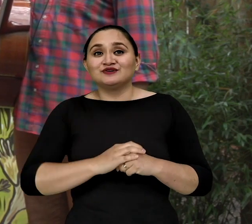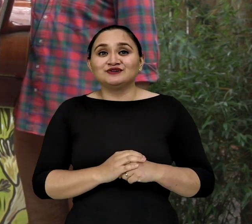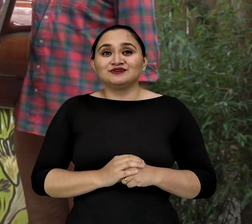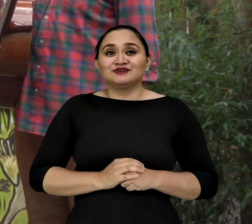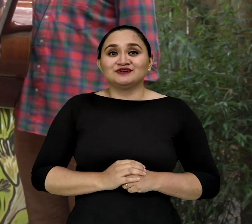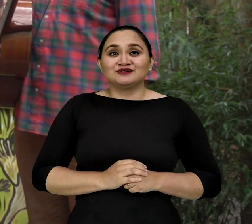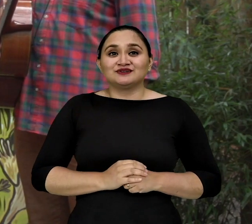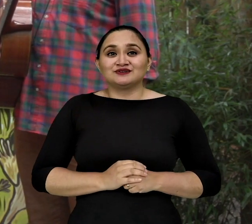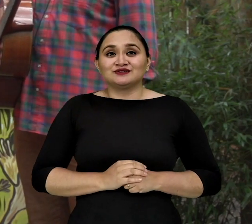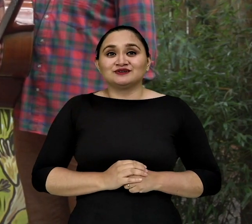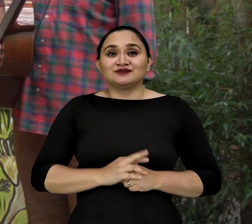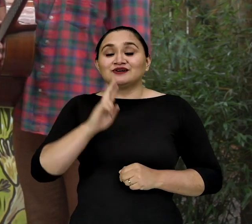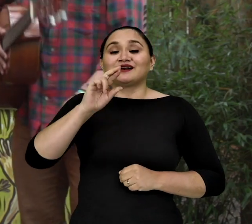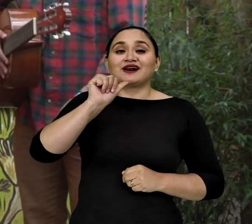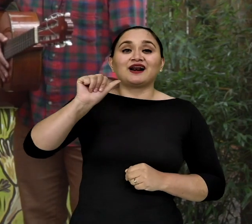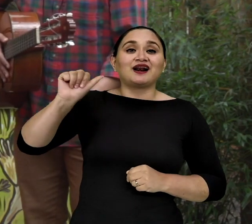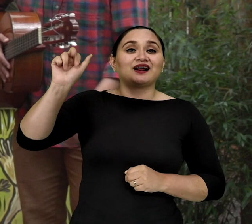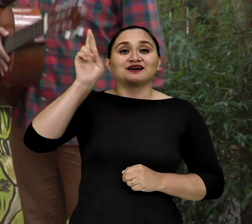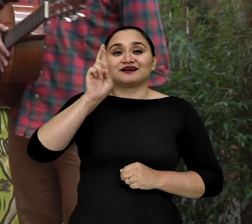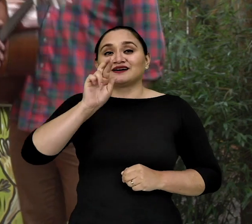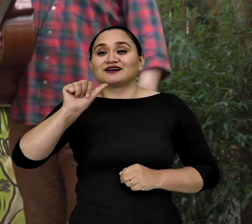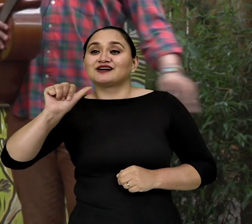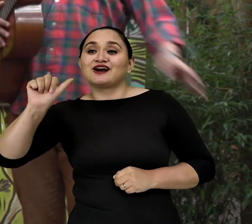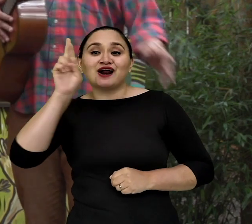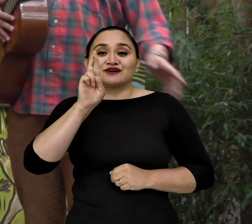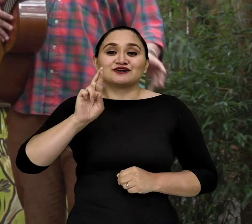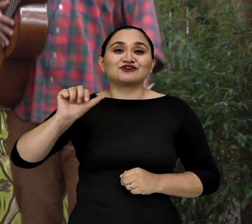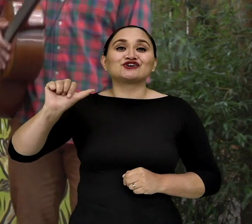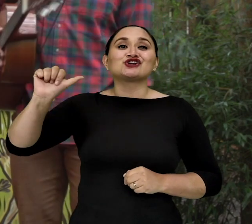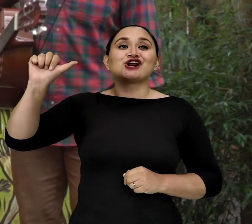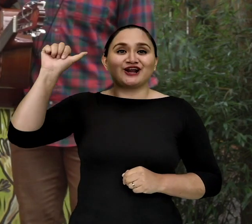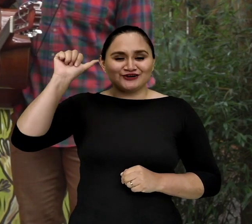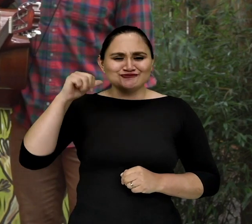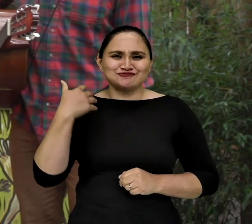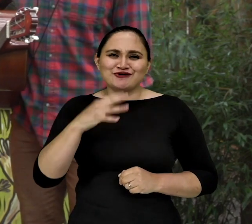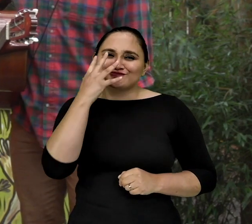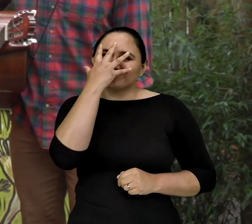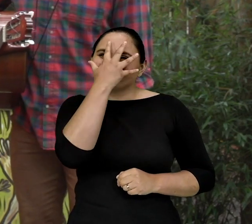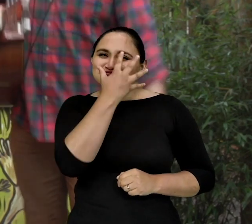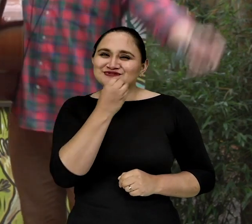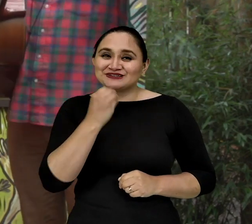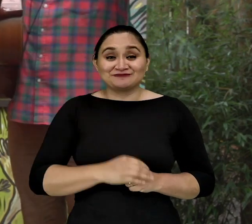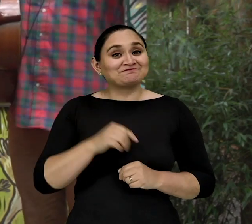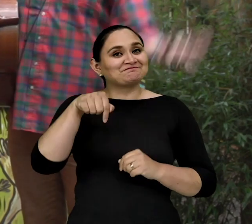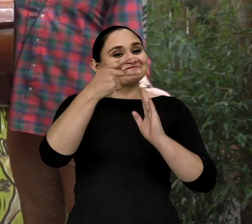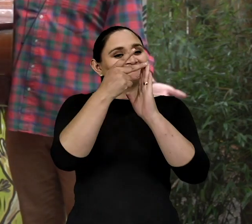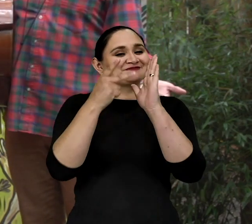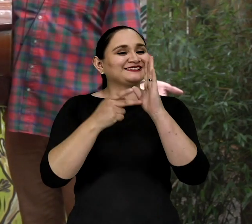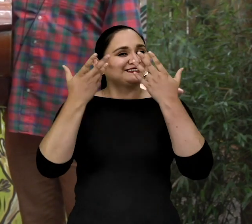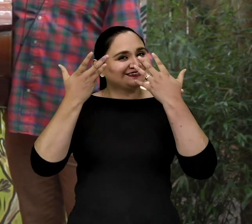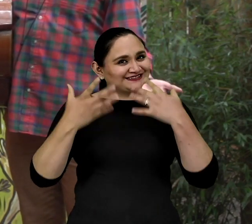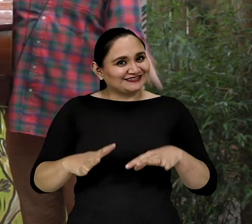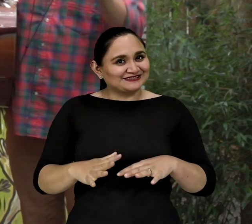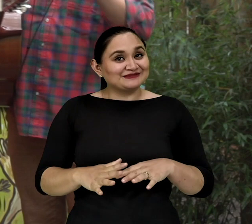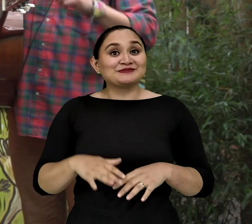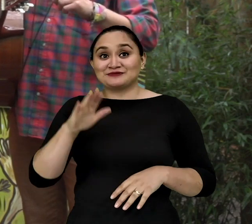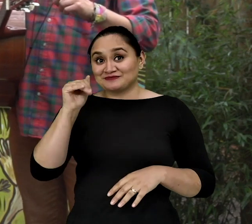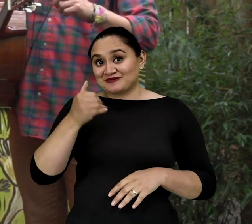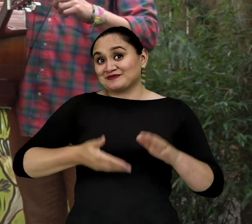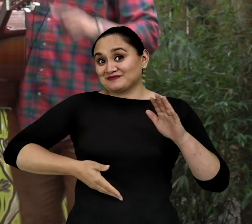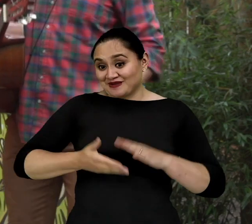marsupiales andinas? Rock-toc-toc-toc-toc-toc-toc-toc-toc-toc-toc-toc-toc-toc-toc-toc-toc-toc-toc-toc-toc-toc